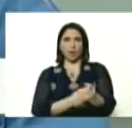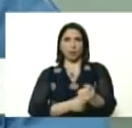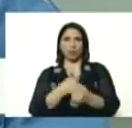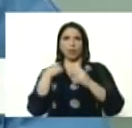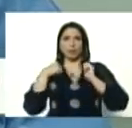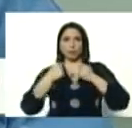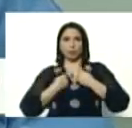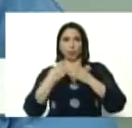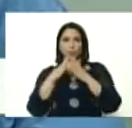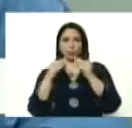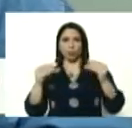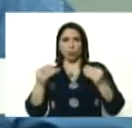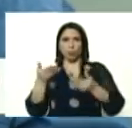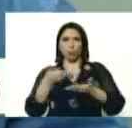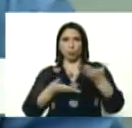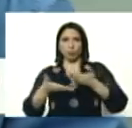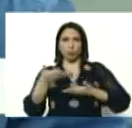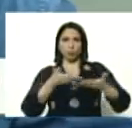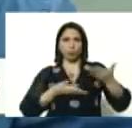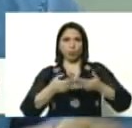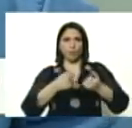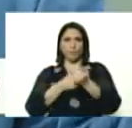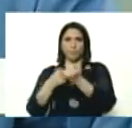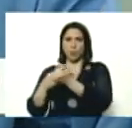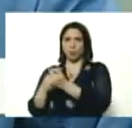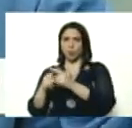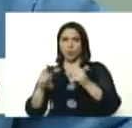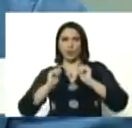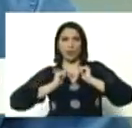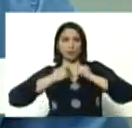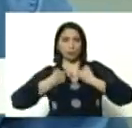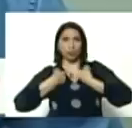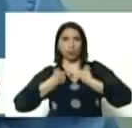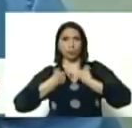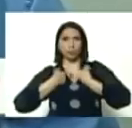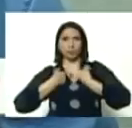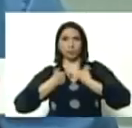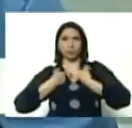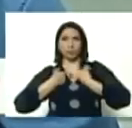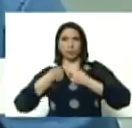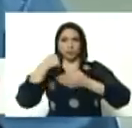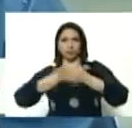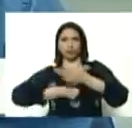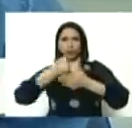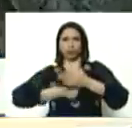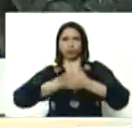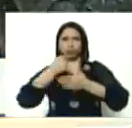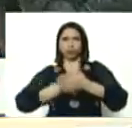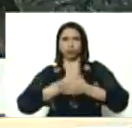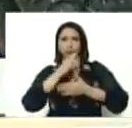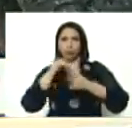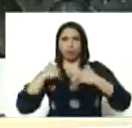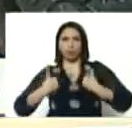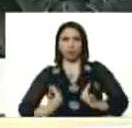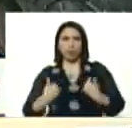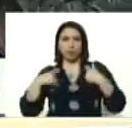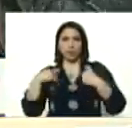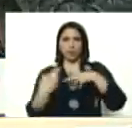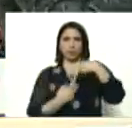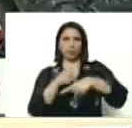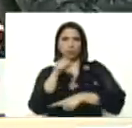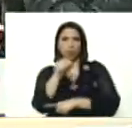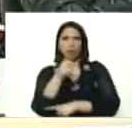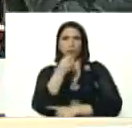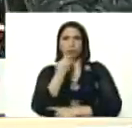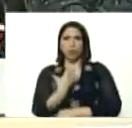colaboración y el apoyo, para que Aristóbulo Isturí, luchador incansable, revolucionario de los buenos,